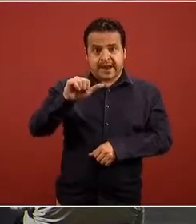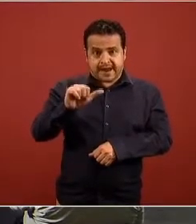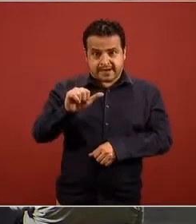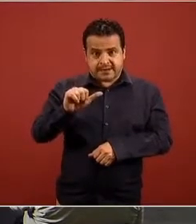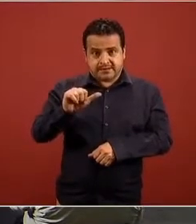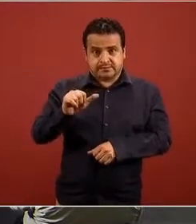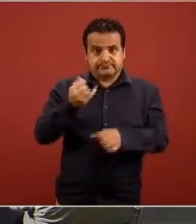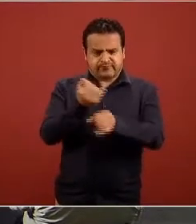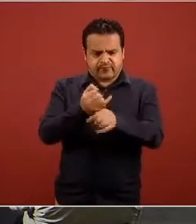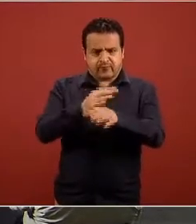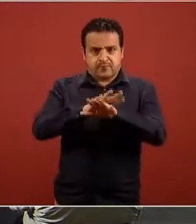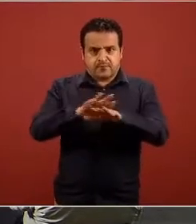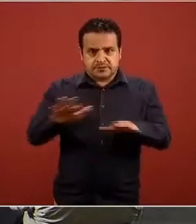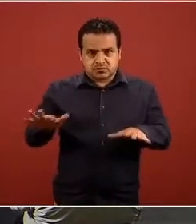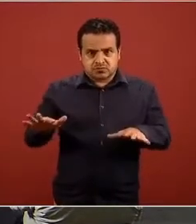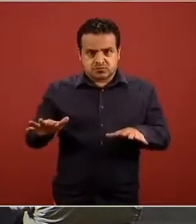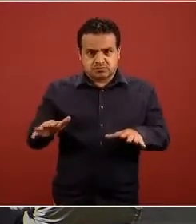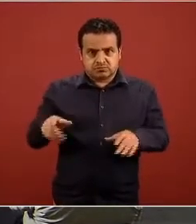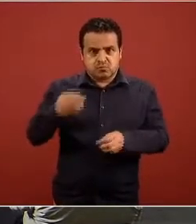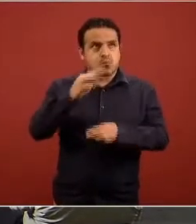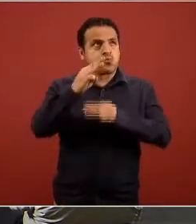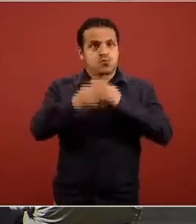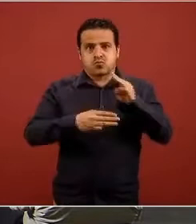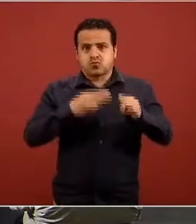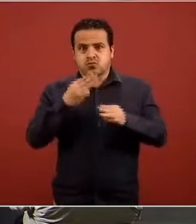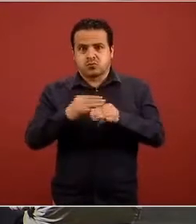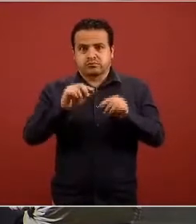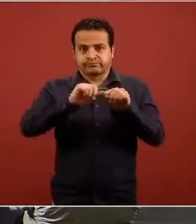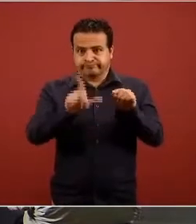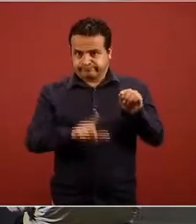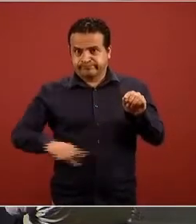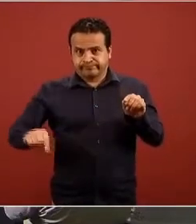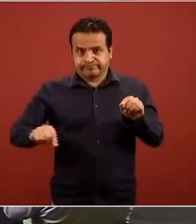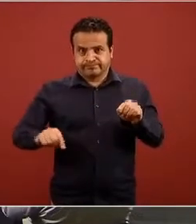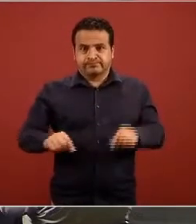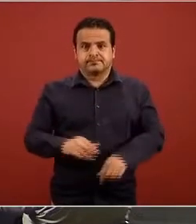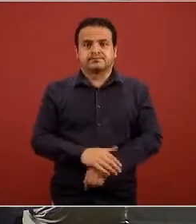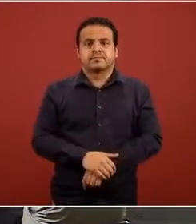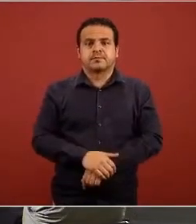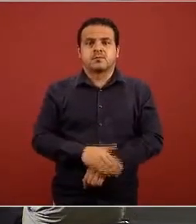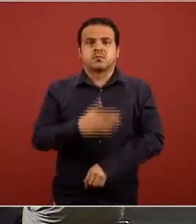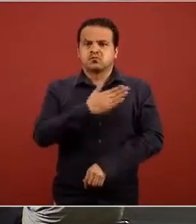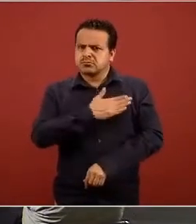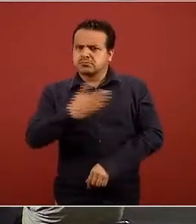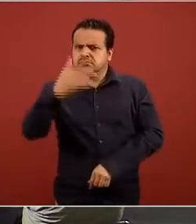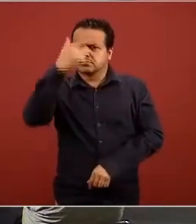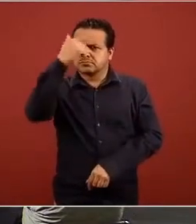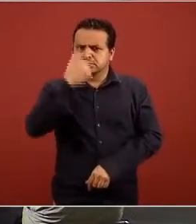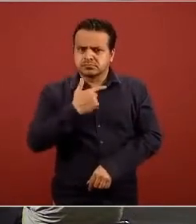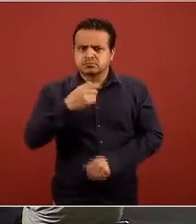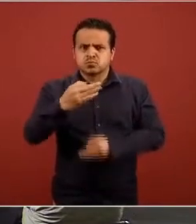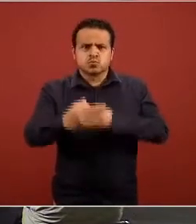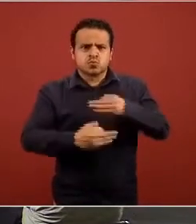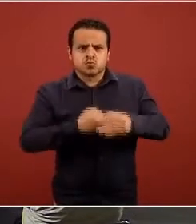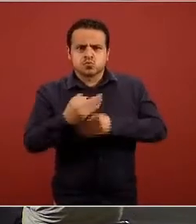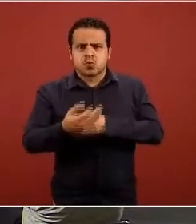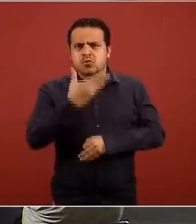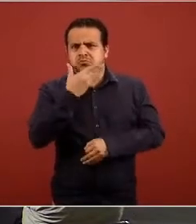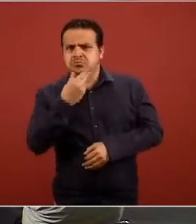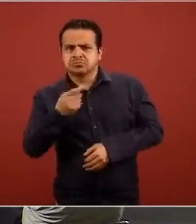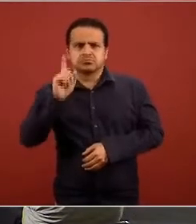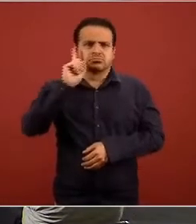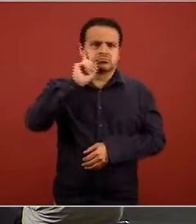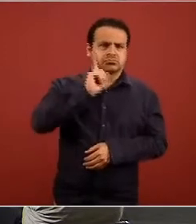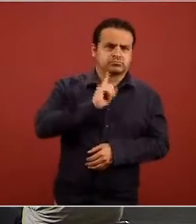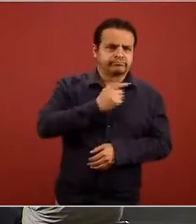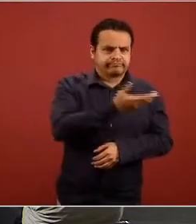muy buenas noches con todas y todos vamos a iniciar con la actualización del panorama como podemos